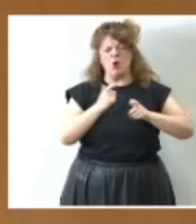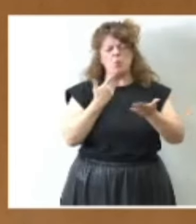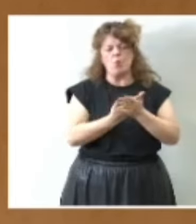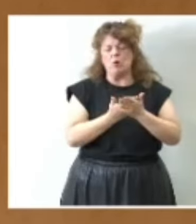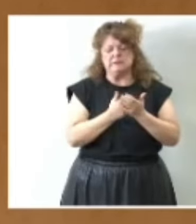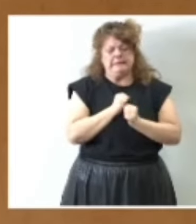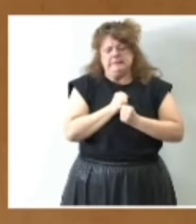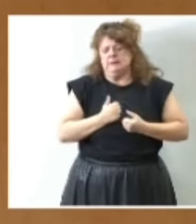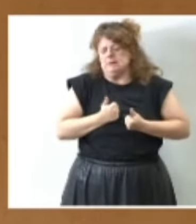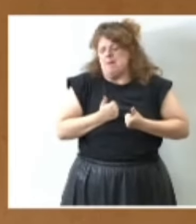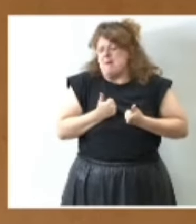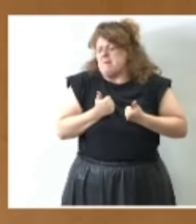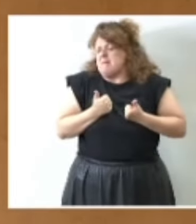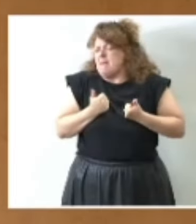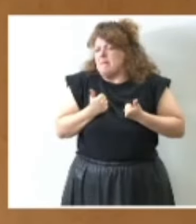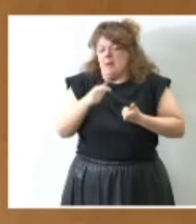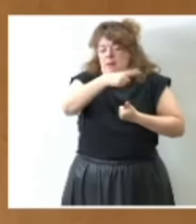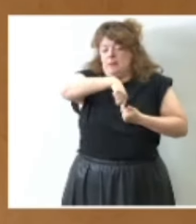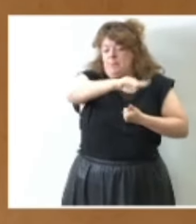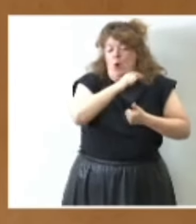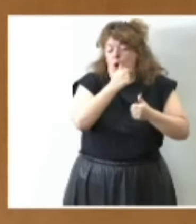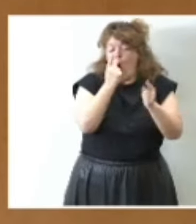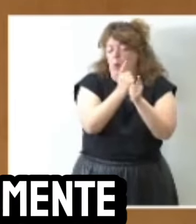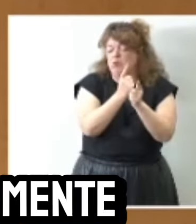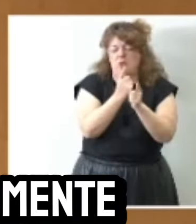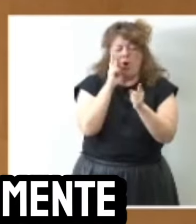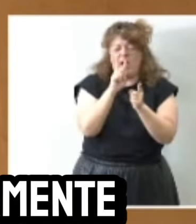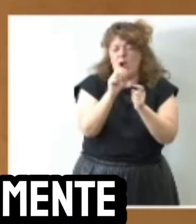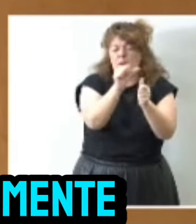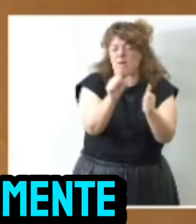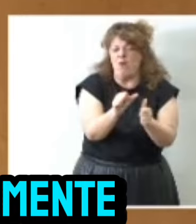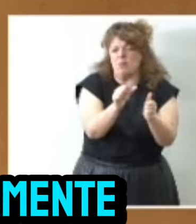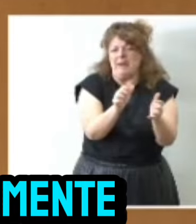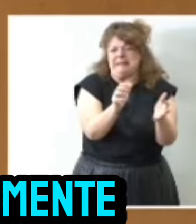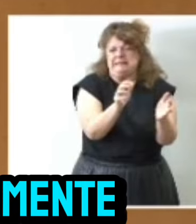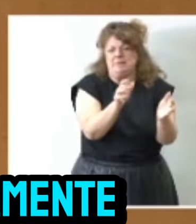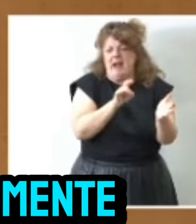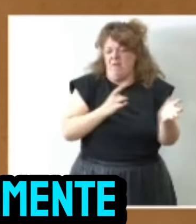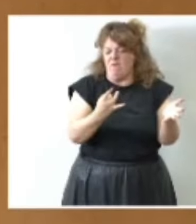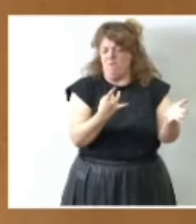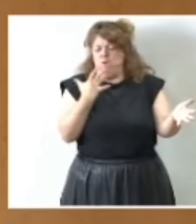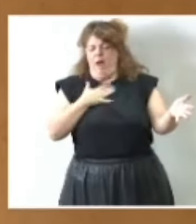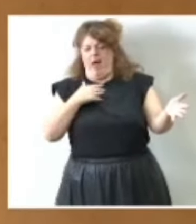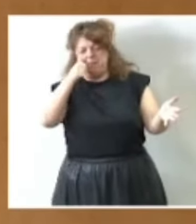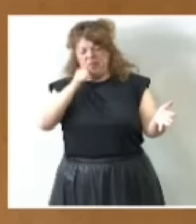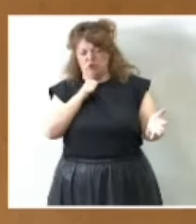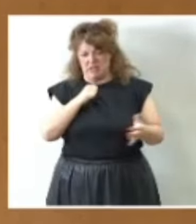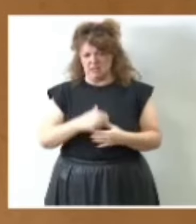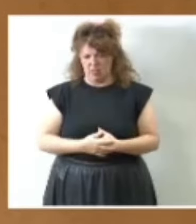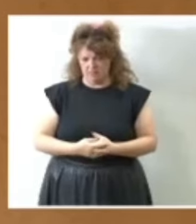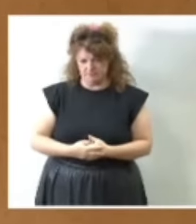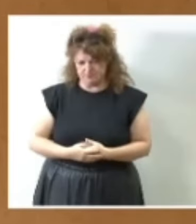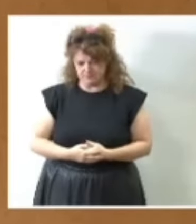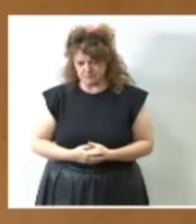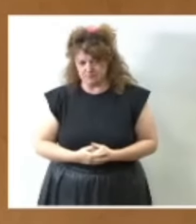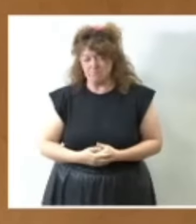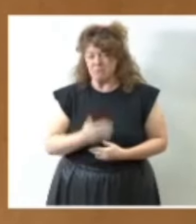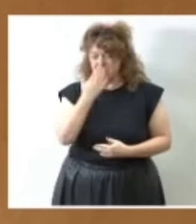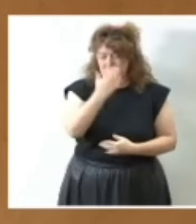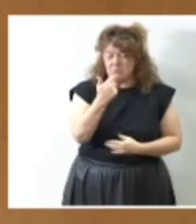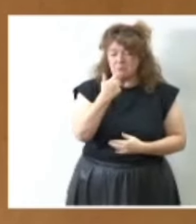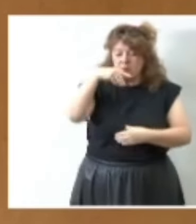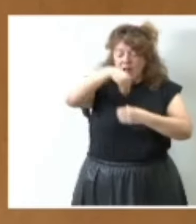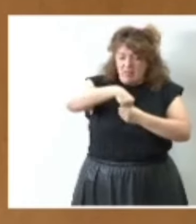impotencia y de incapacidad de una oposición que no ve forma de desplazarle democráticamente pero en cualquier caso sí debo decirle que la